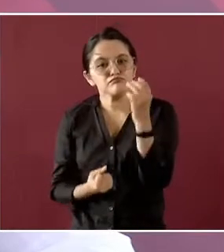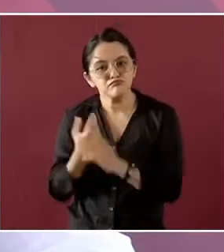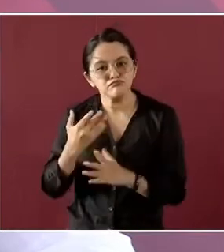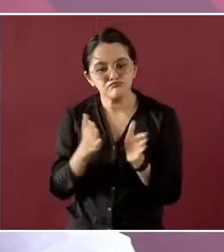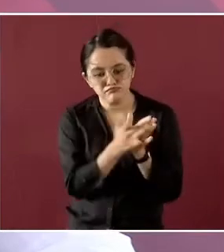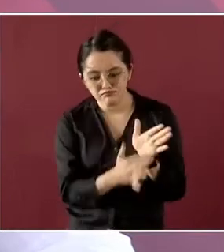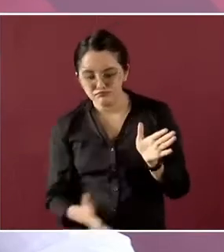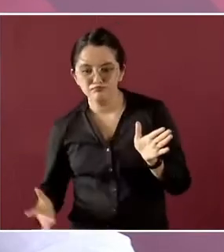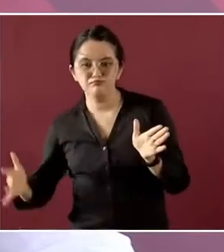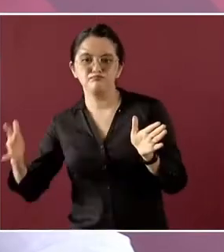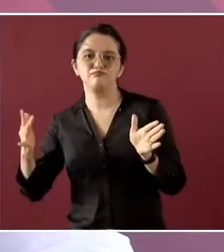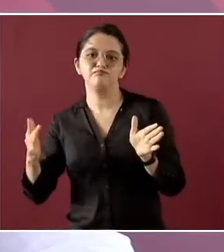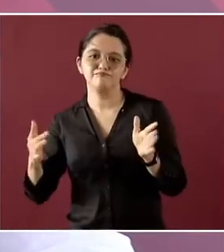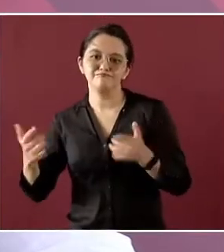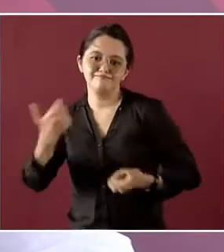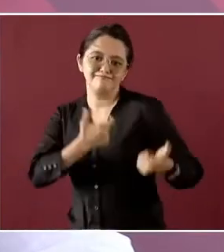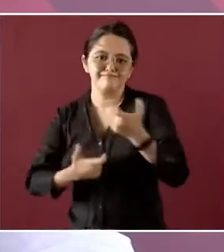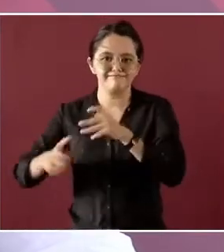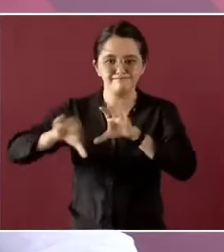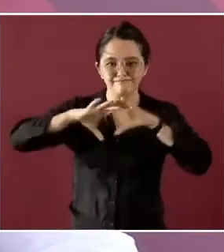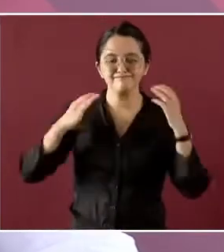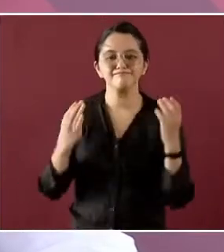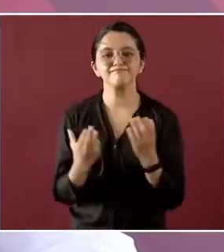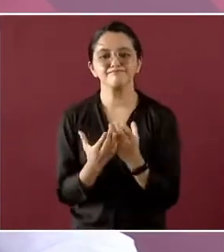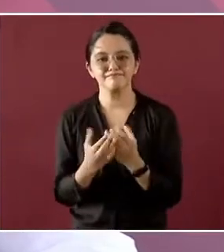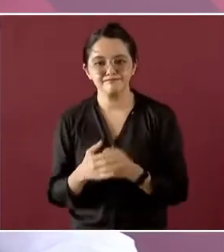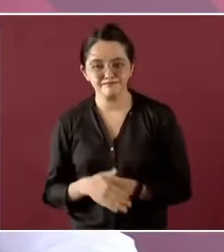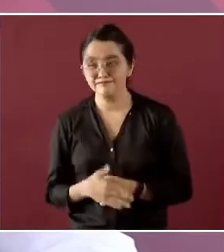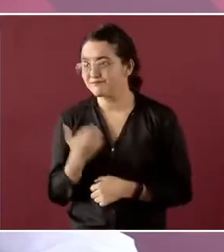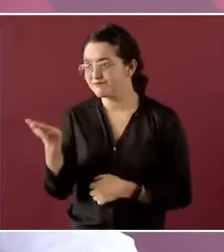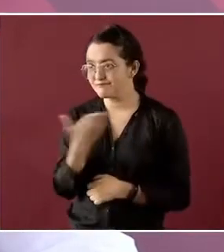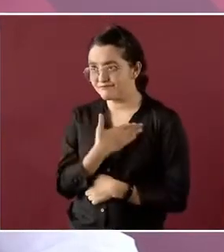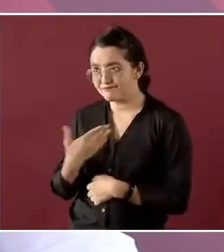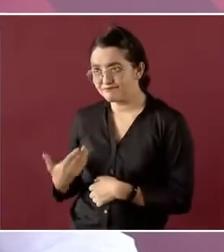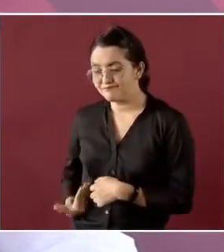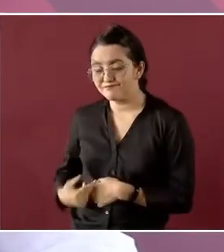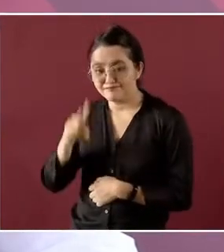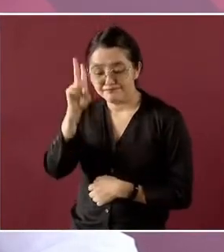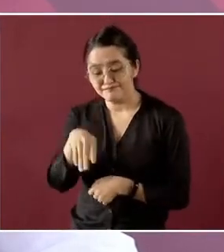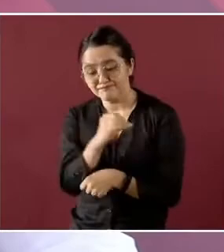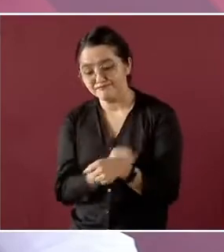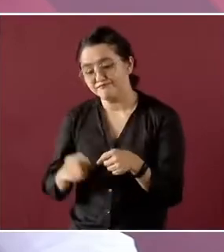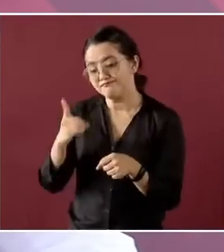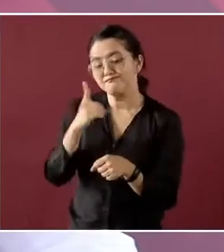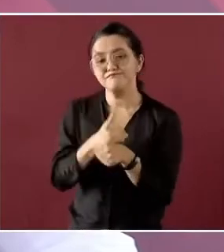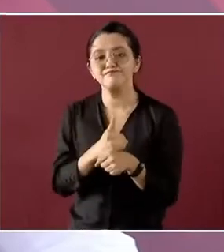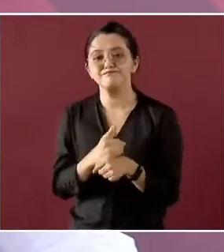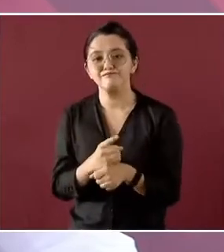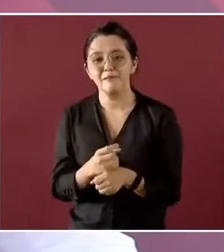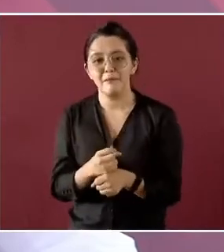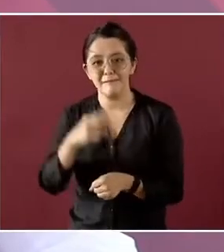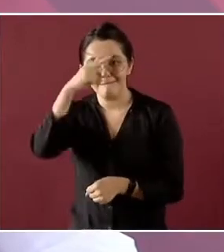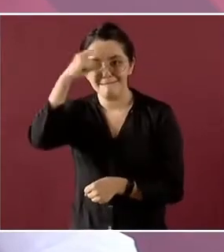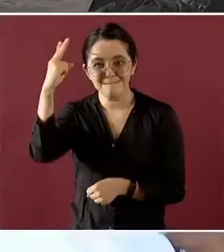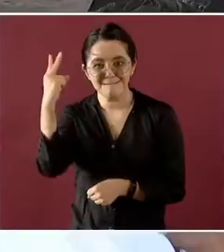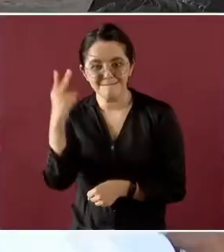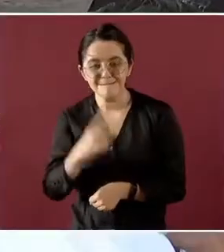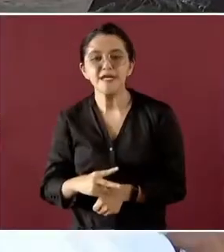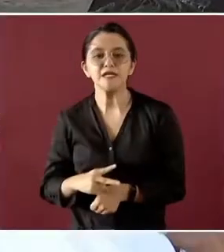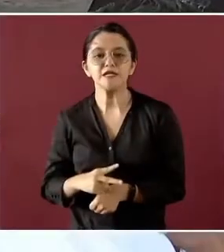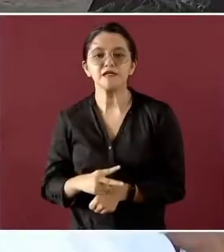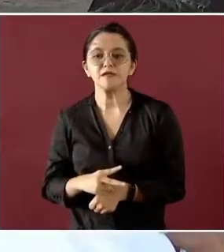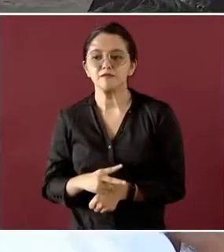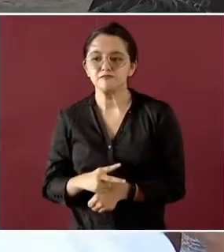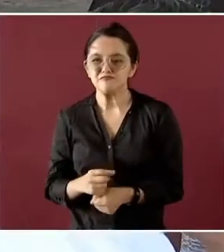en el comercio global. Señor Presidente, vemos una gran oportunidad de consolidar a México como un polo de